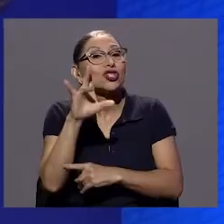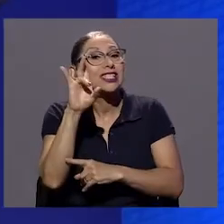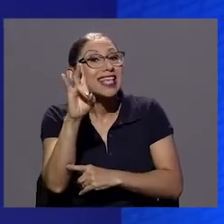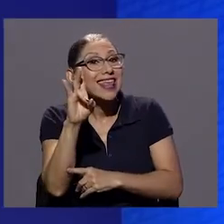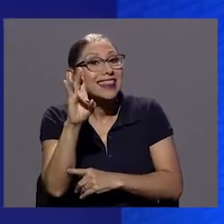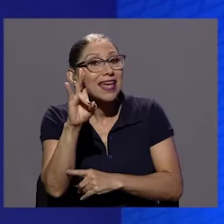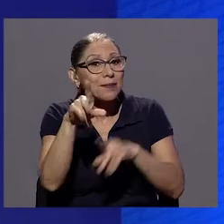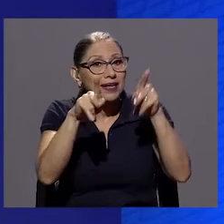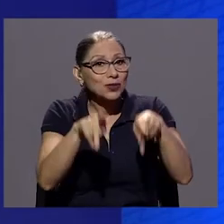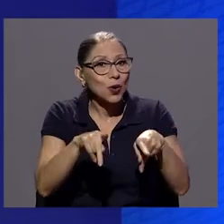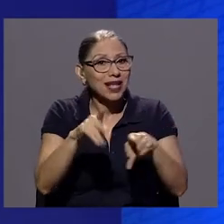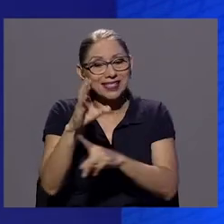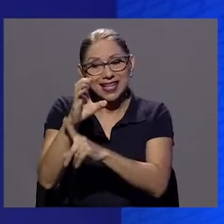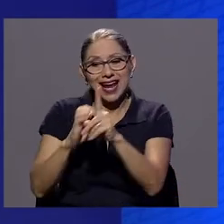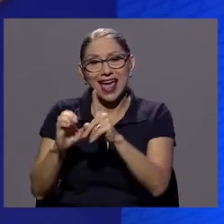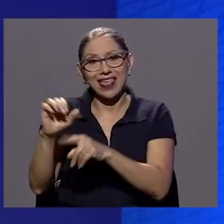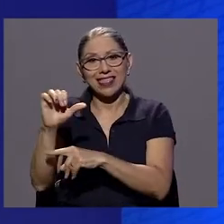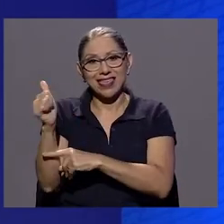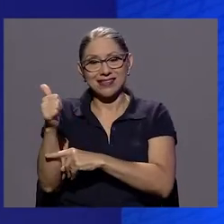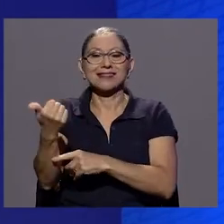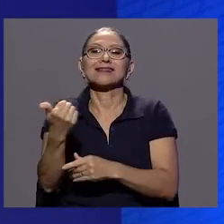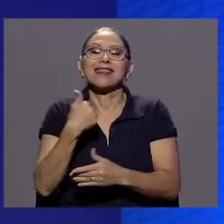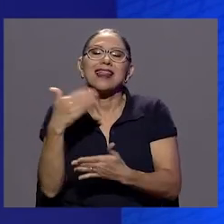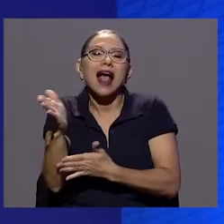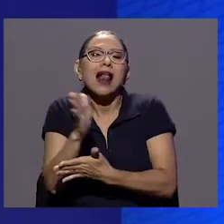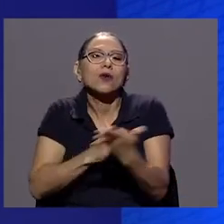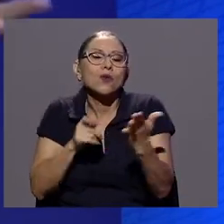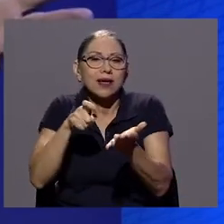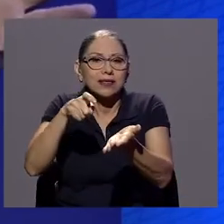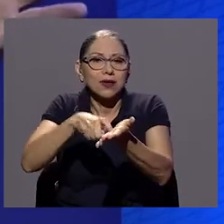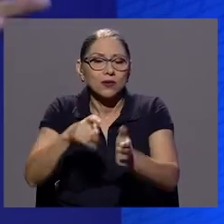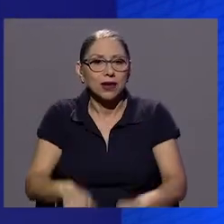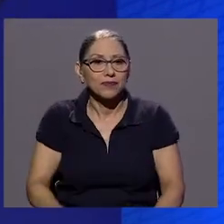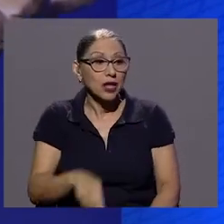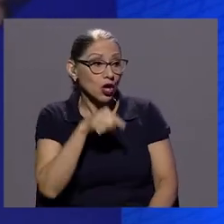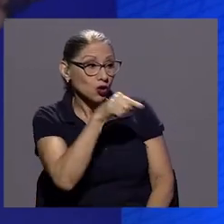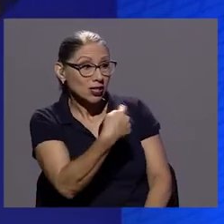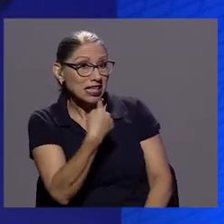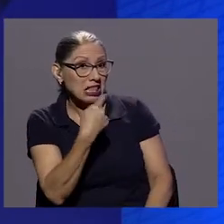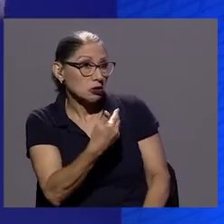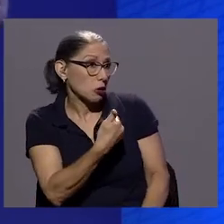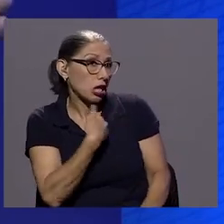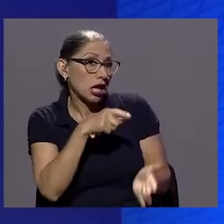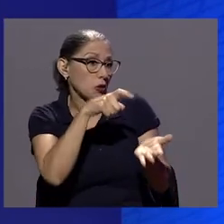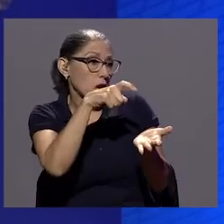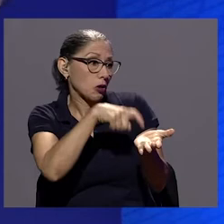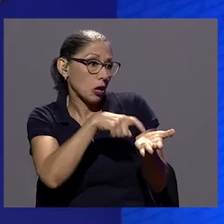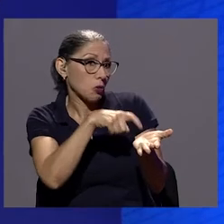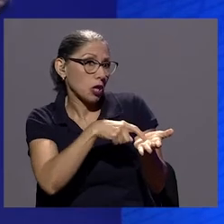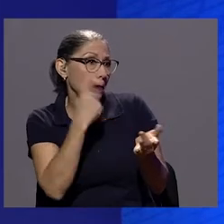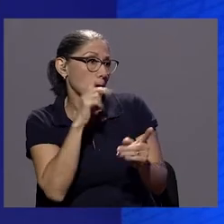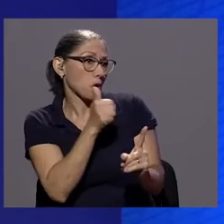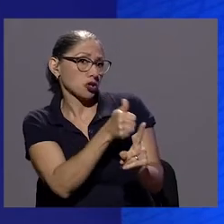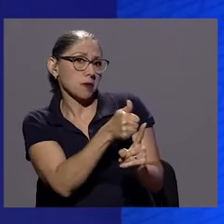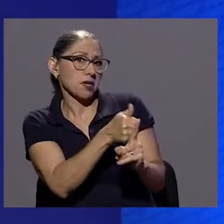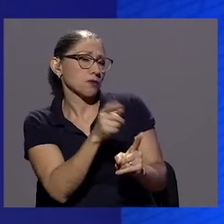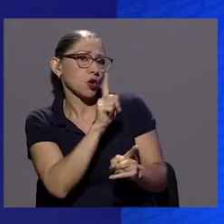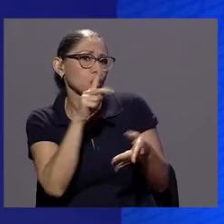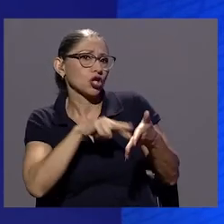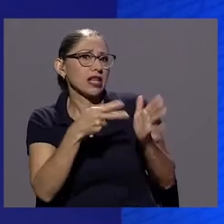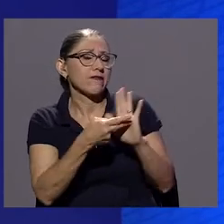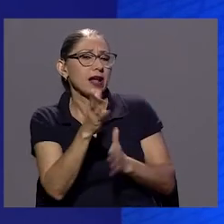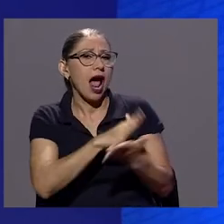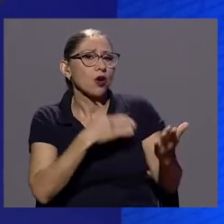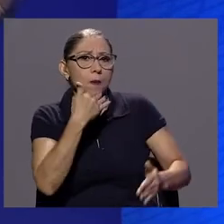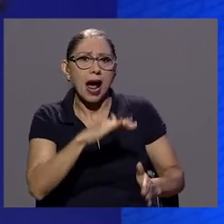ustedes han hecho énfasis en que tener una deuda per se no es algo que tenga que ser malo, ¿verdad? De hecho, hay muchas cosas, principalmente